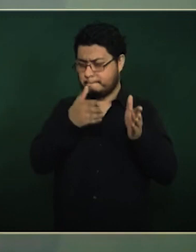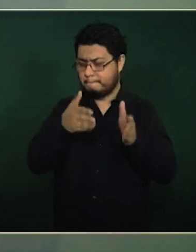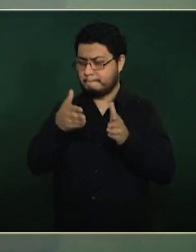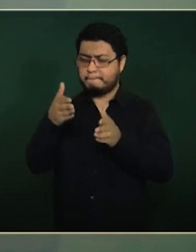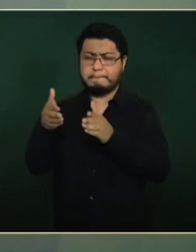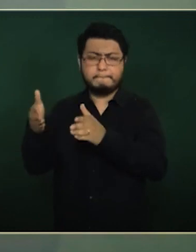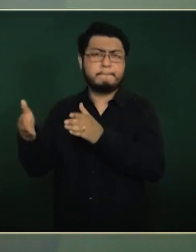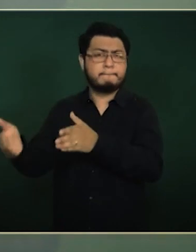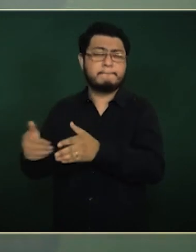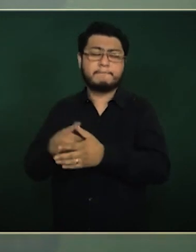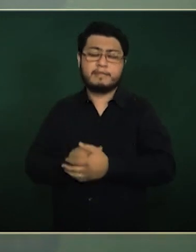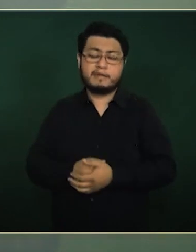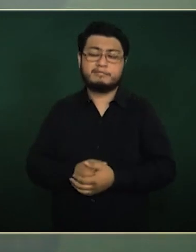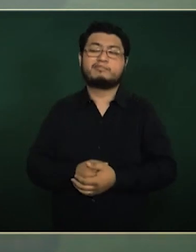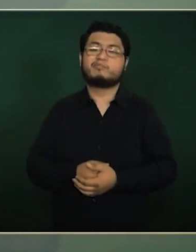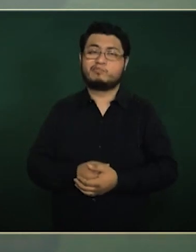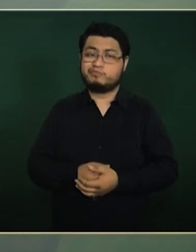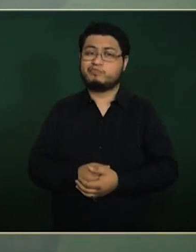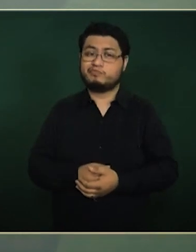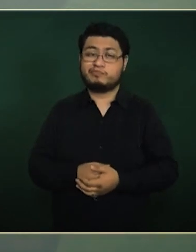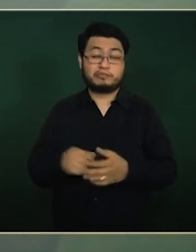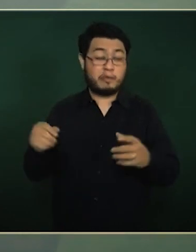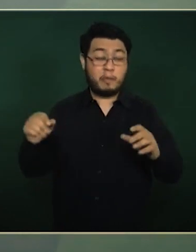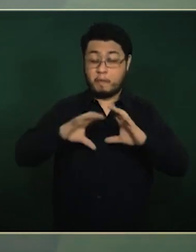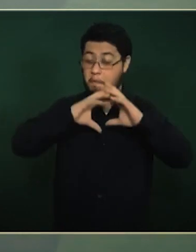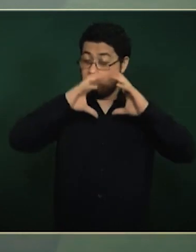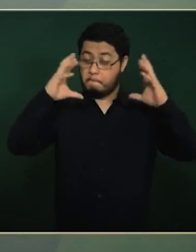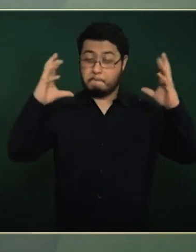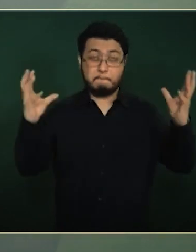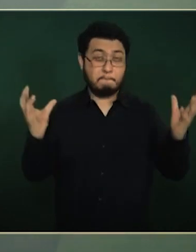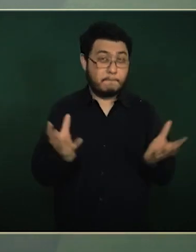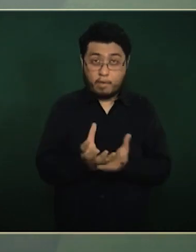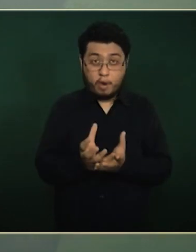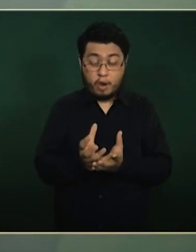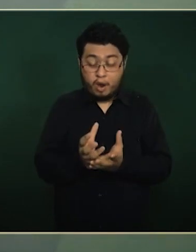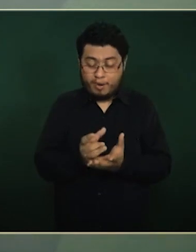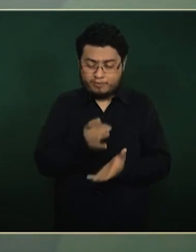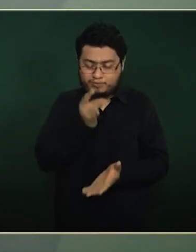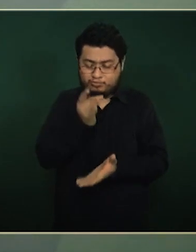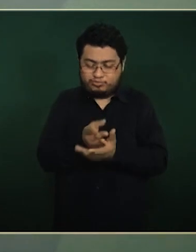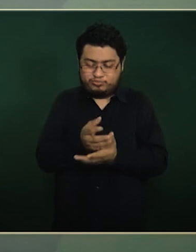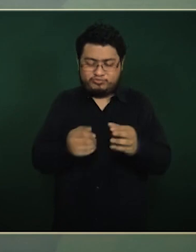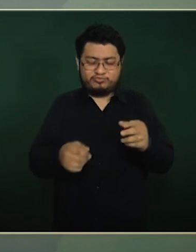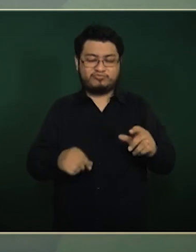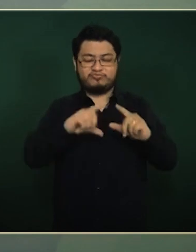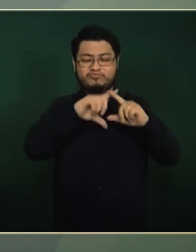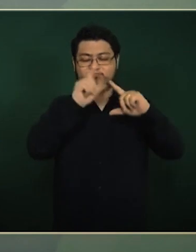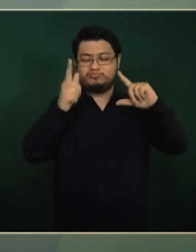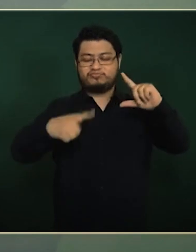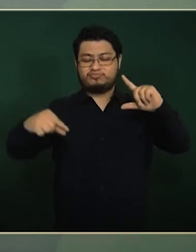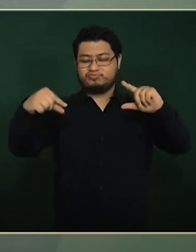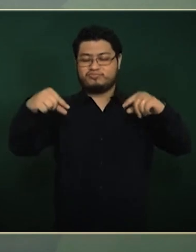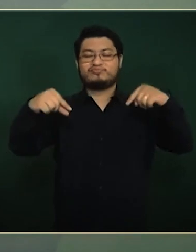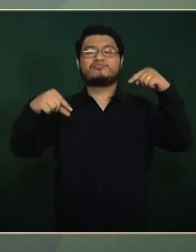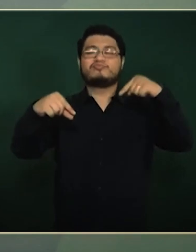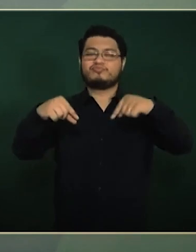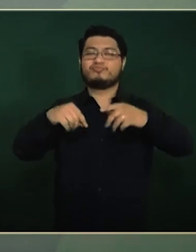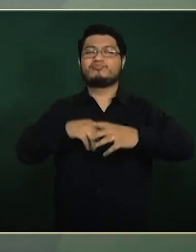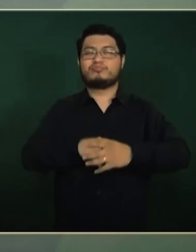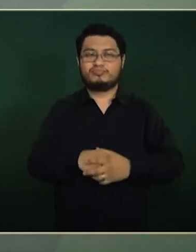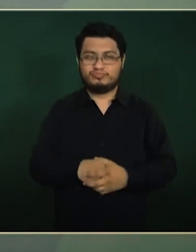elecciones, de todo el mundo, pero